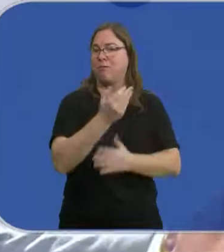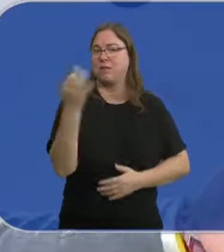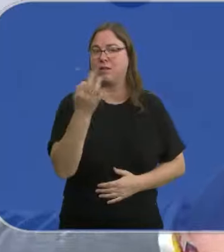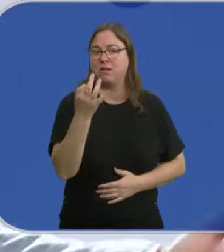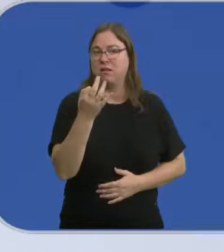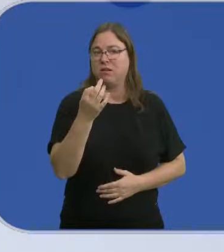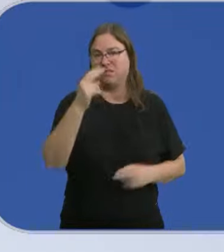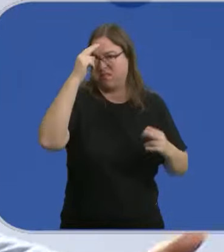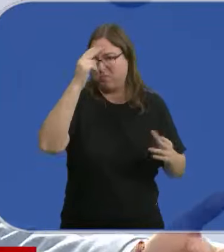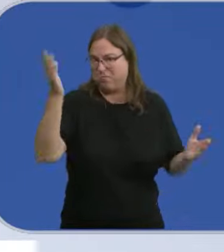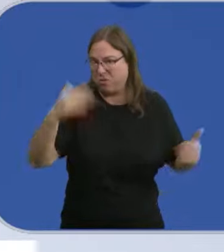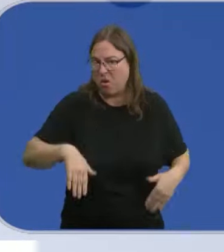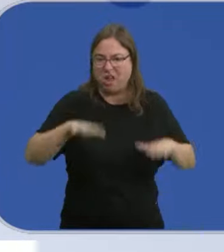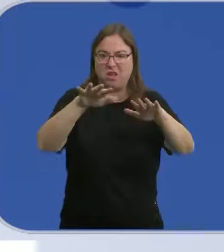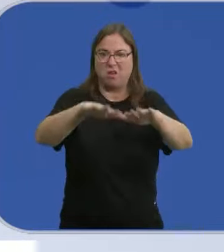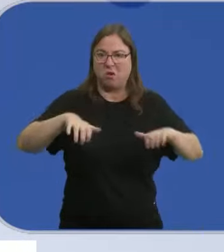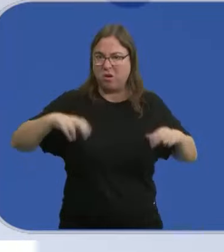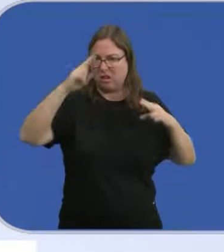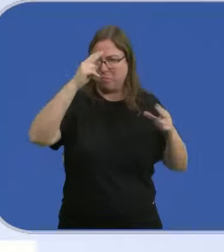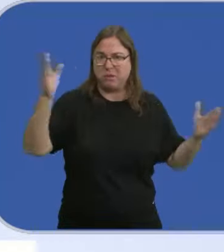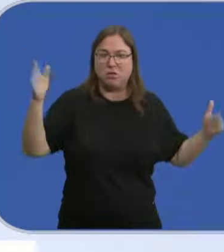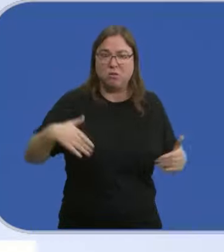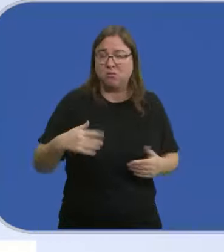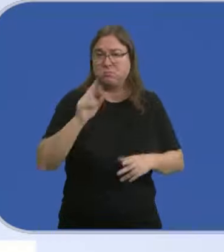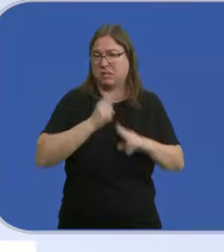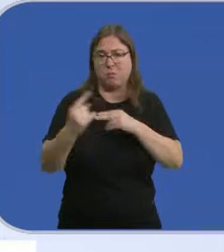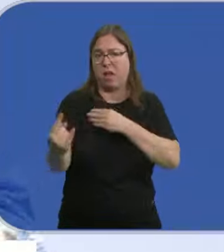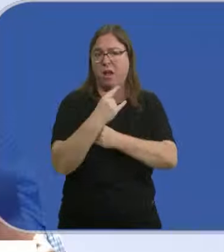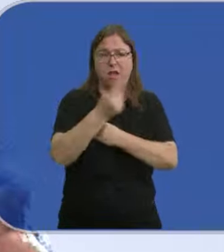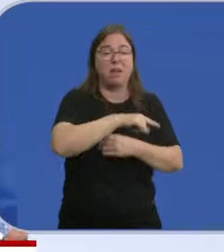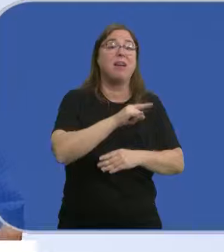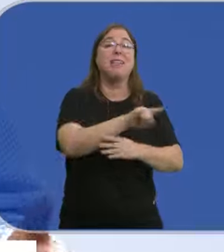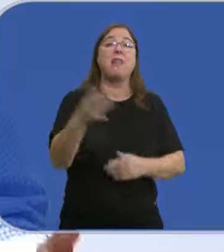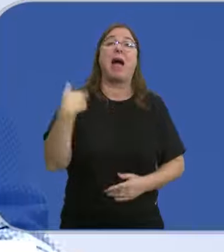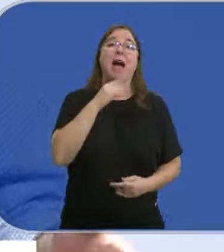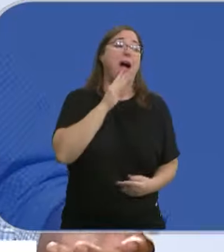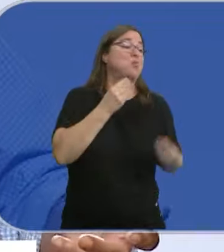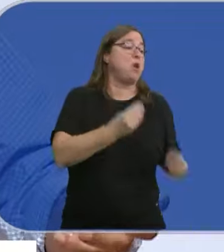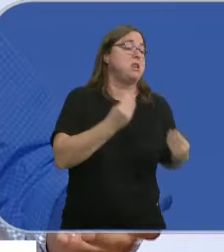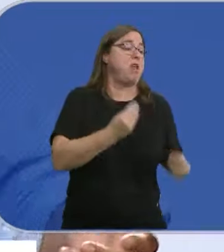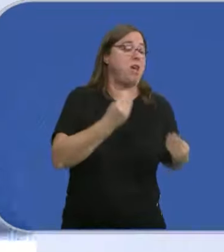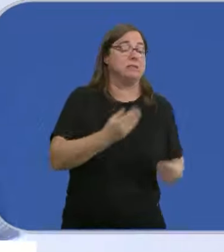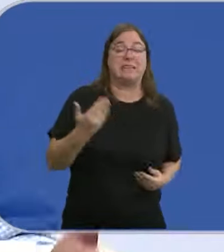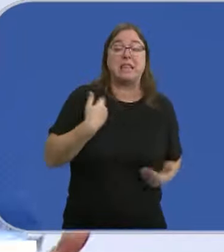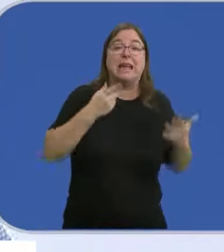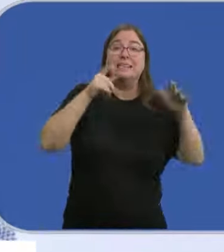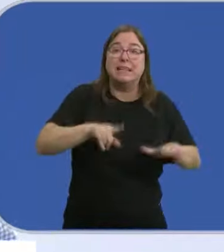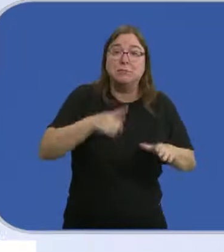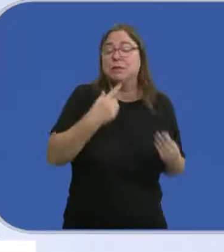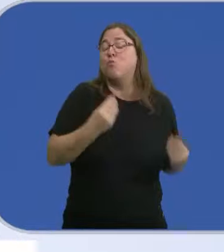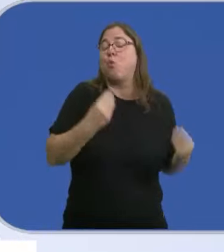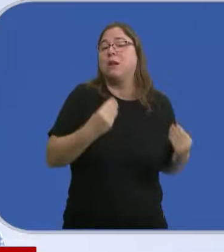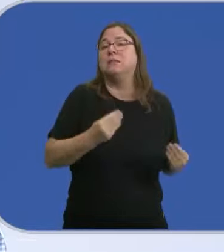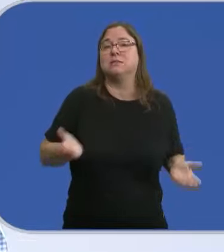es... Una falta de respeto a las Cortes, a los grupos parlamentarios. Engañar a los ciudadanos. Decir que lo que era buenísimo hace seis meses,